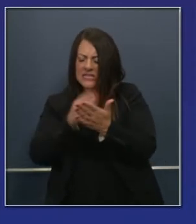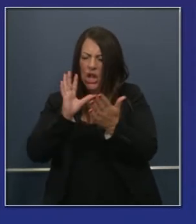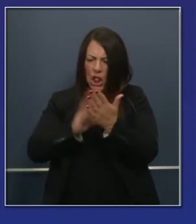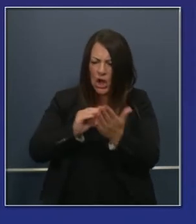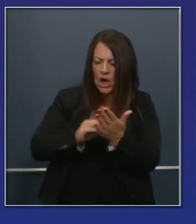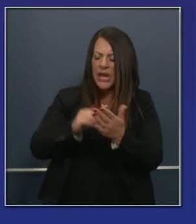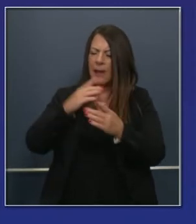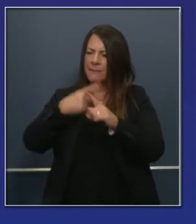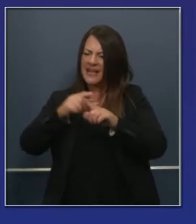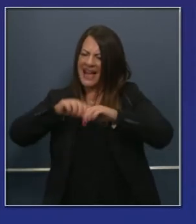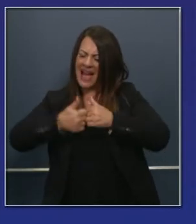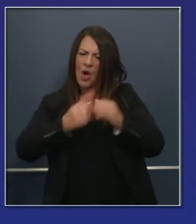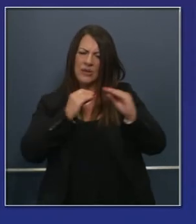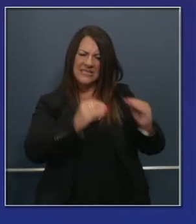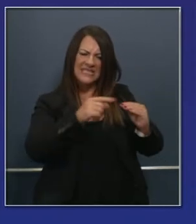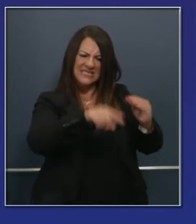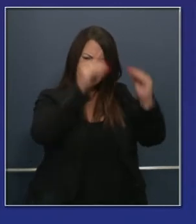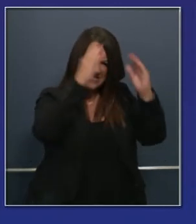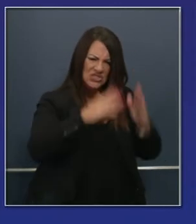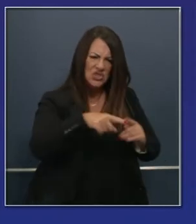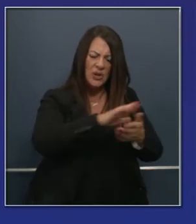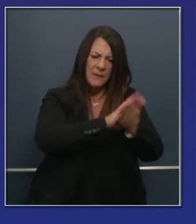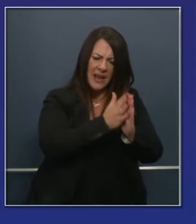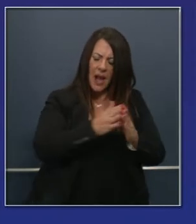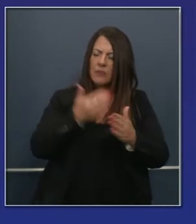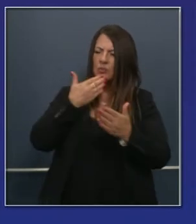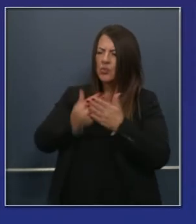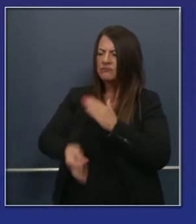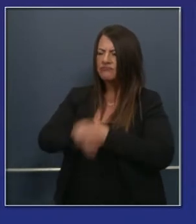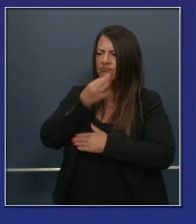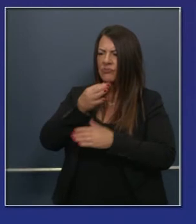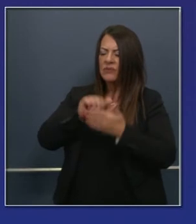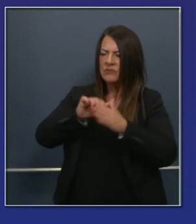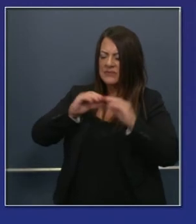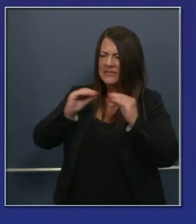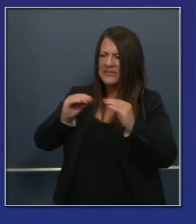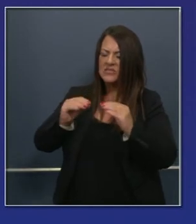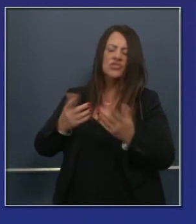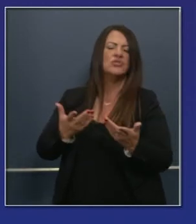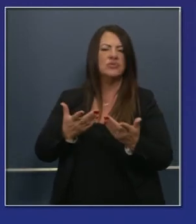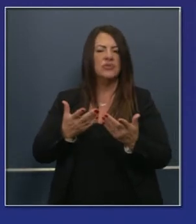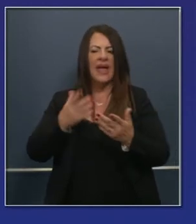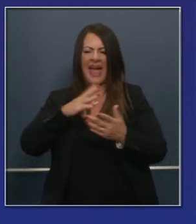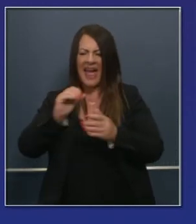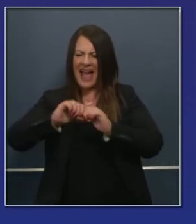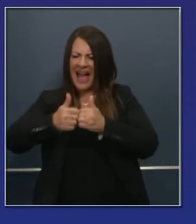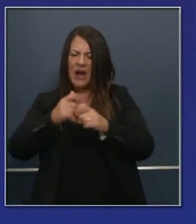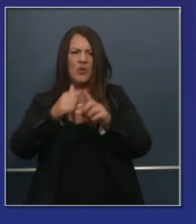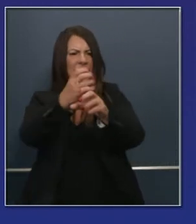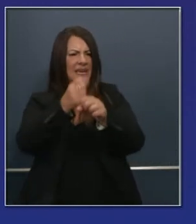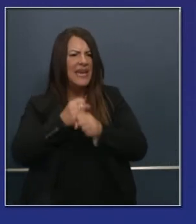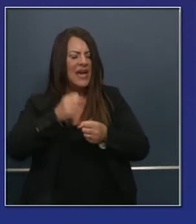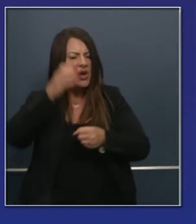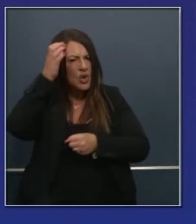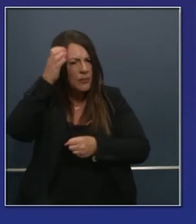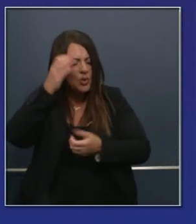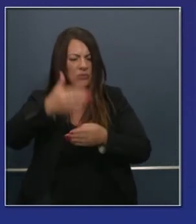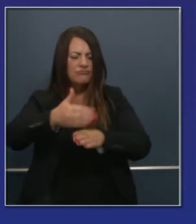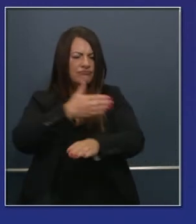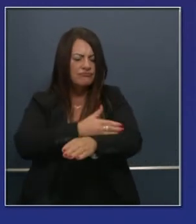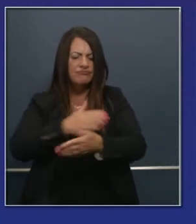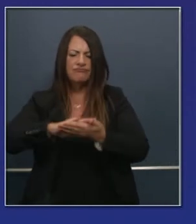planes de enseñanza, planeación para los maestros. Muchos han creado su propio equipo de trabajo para distribuir